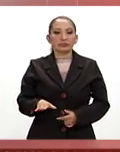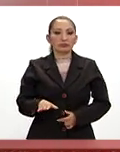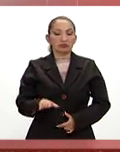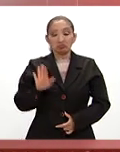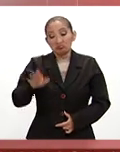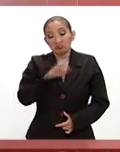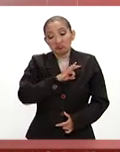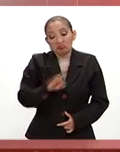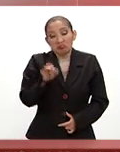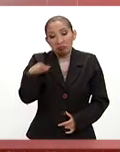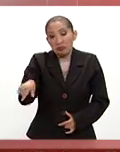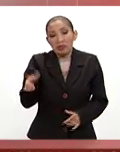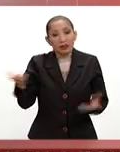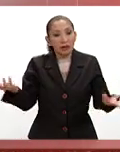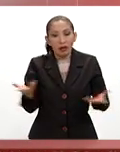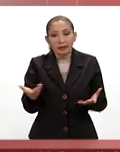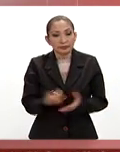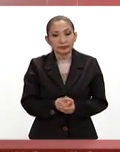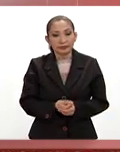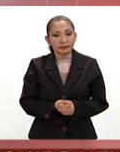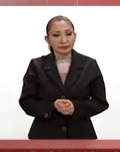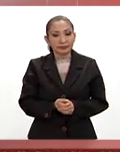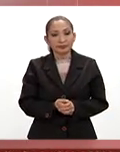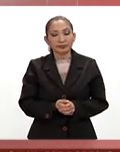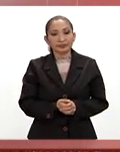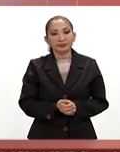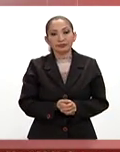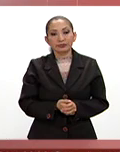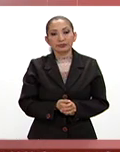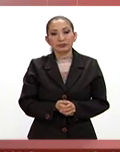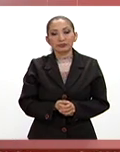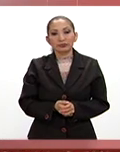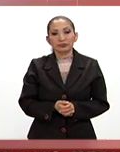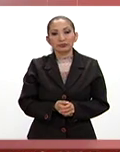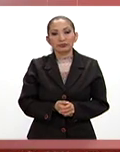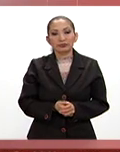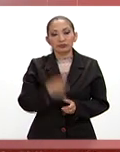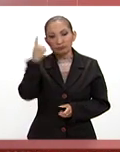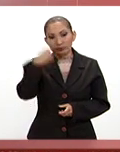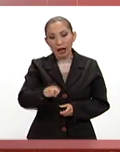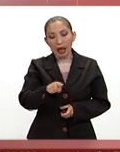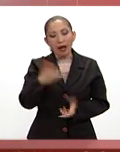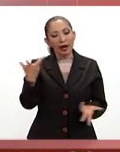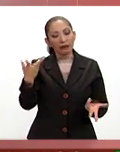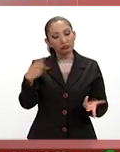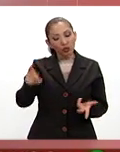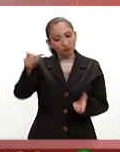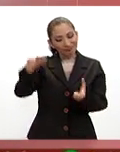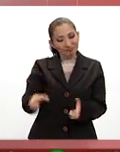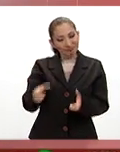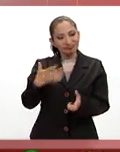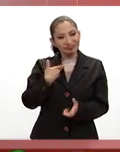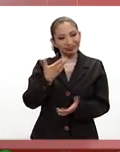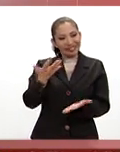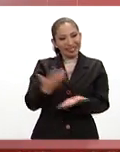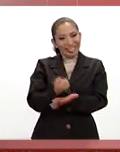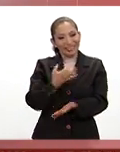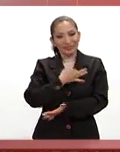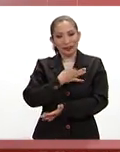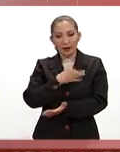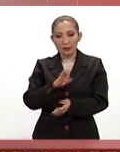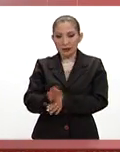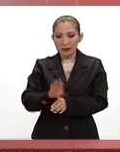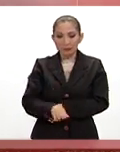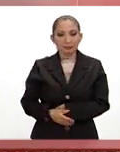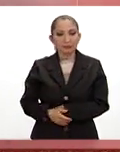que todos habíamos querido para que hubiera revalidado sus títulos acá en Río.